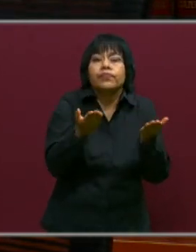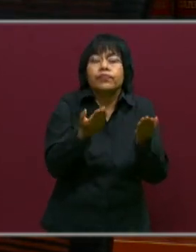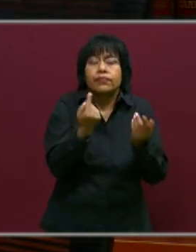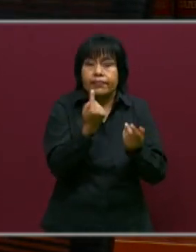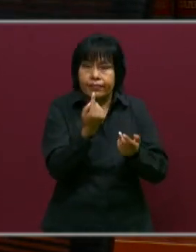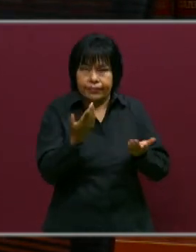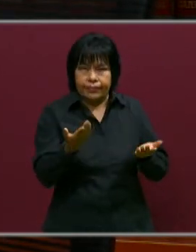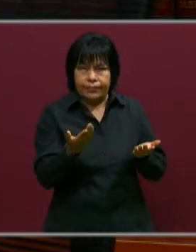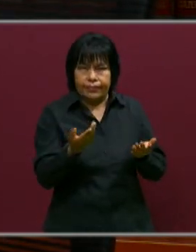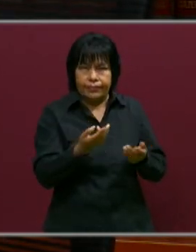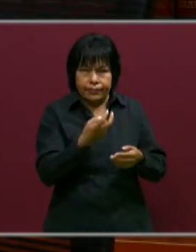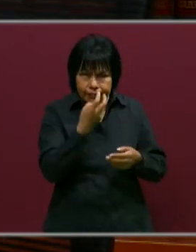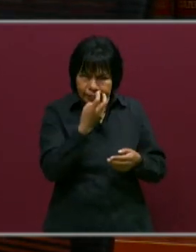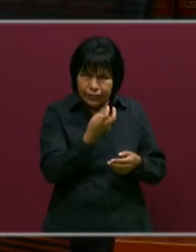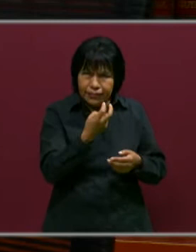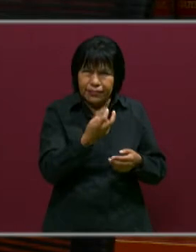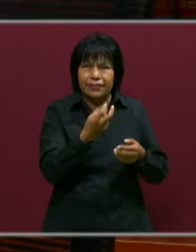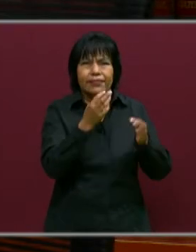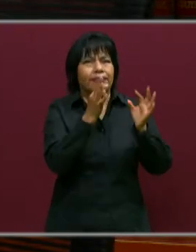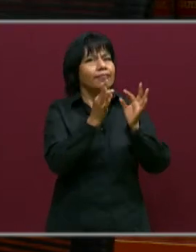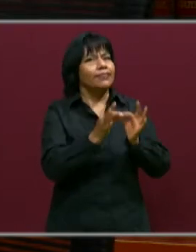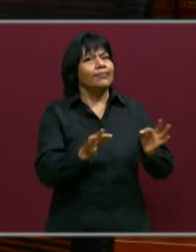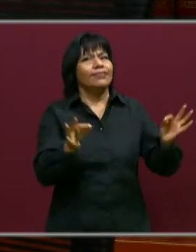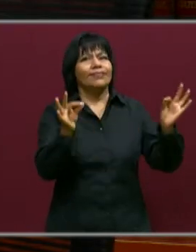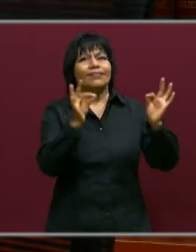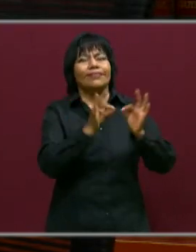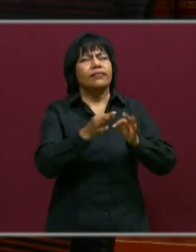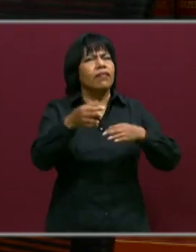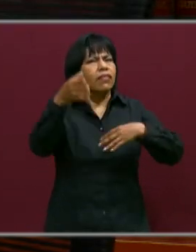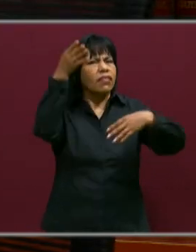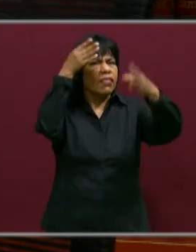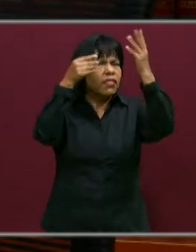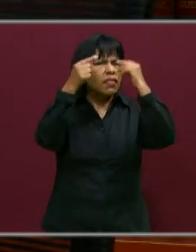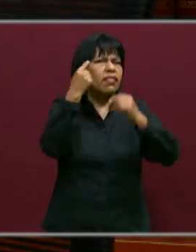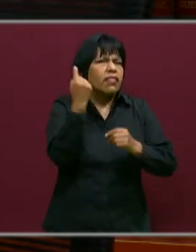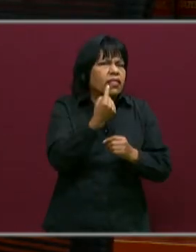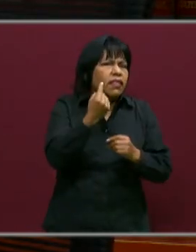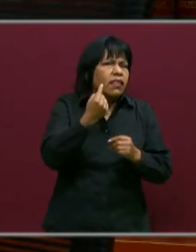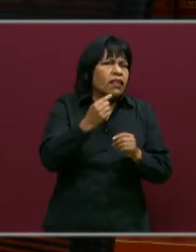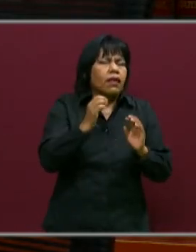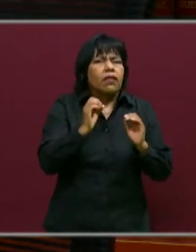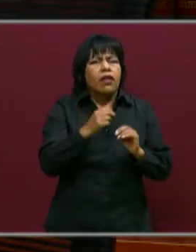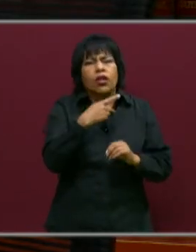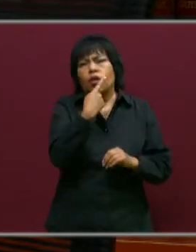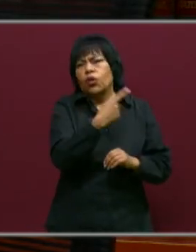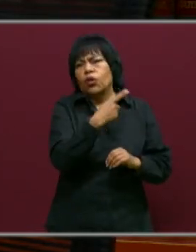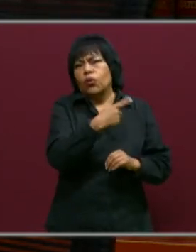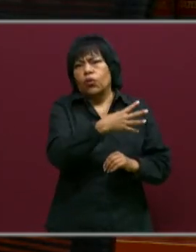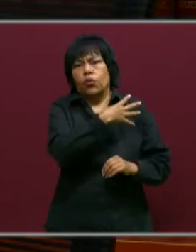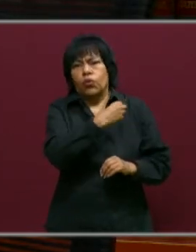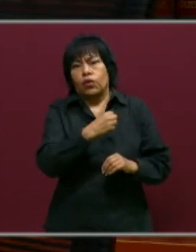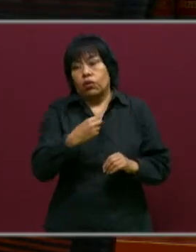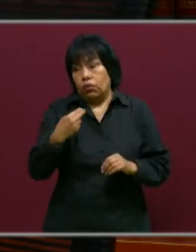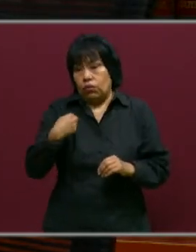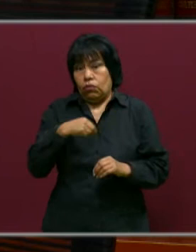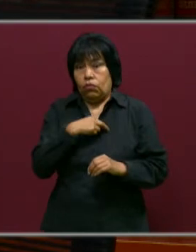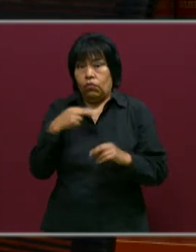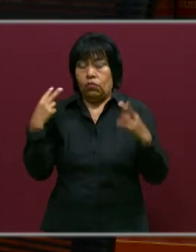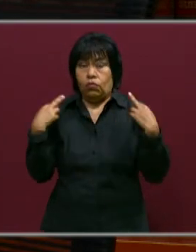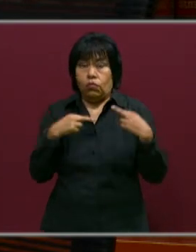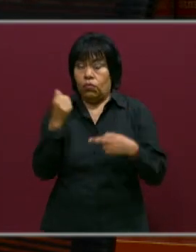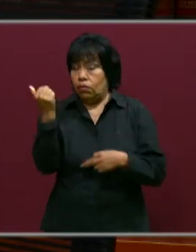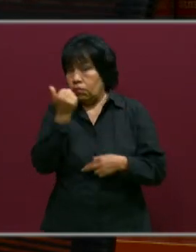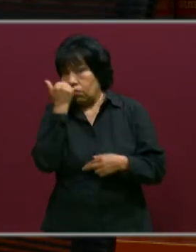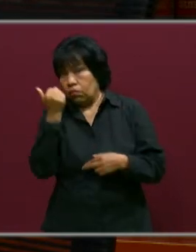apoyar en ese reforzamiento del logro de aprendizajes de sus hijos, ¿no? Y en nuestro caso de nuestros